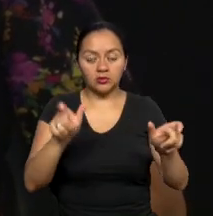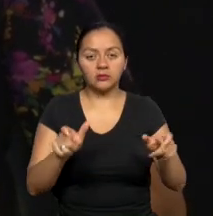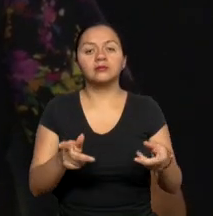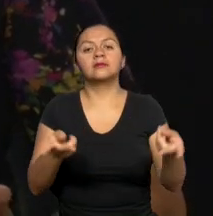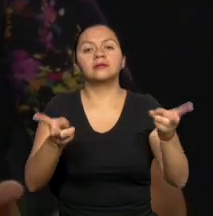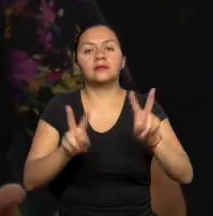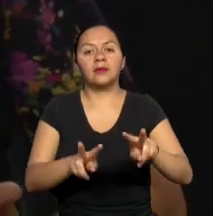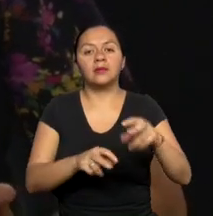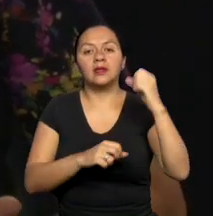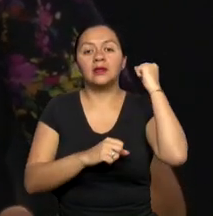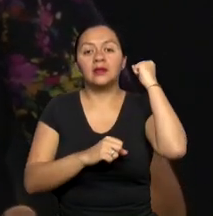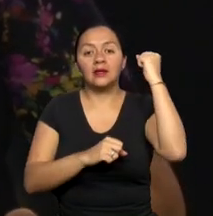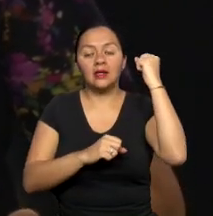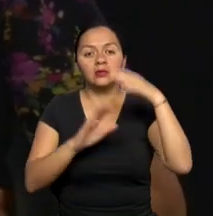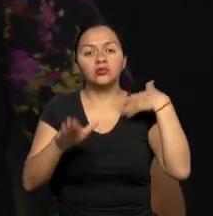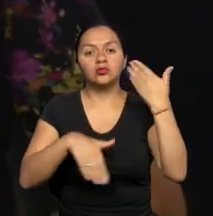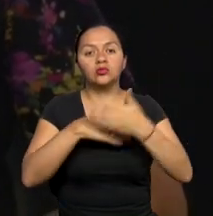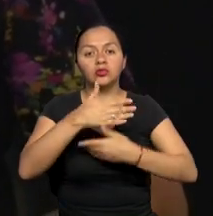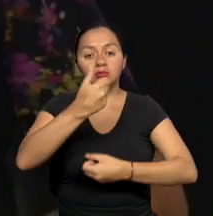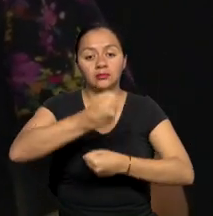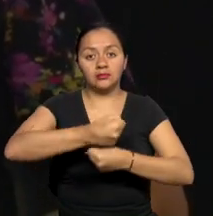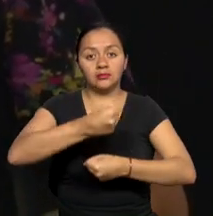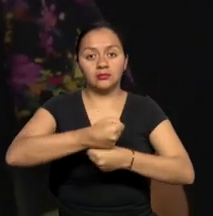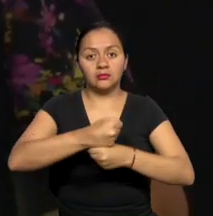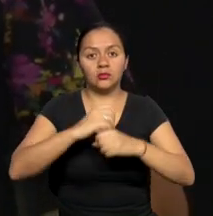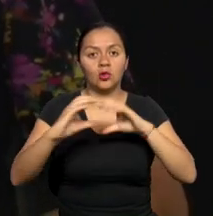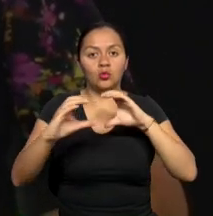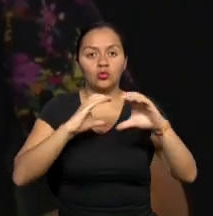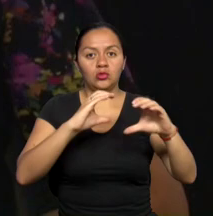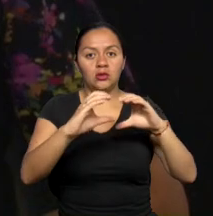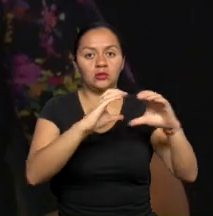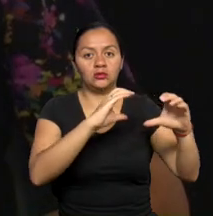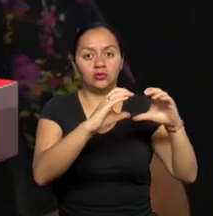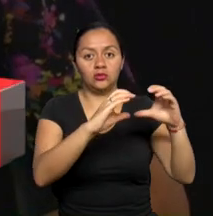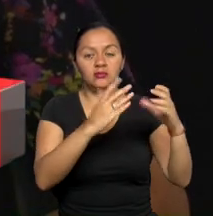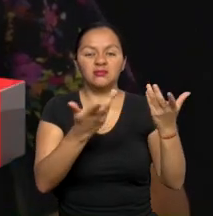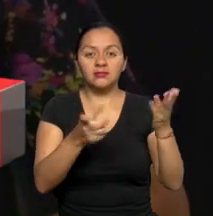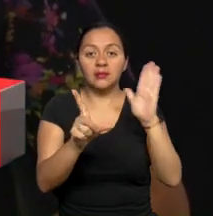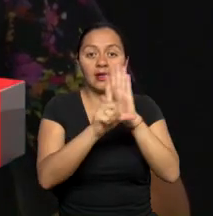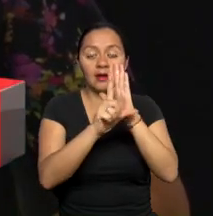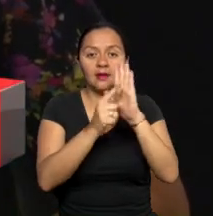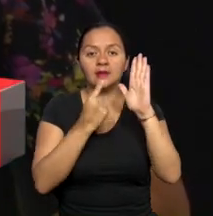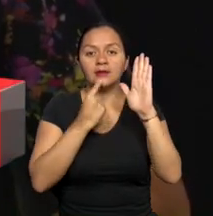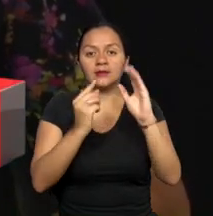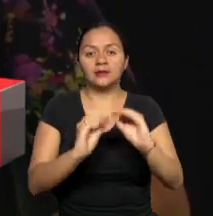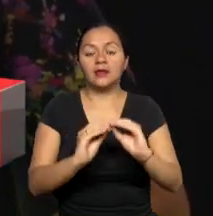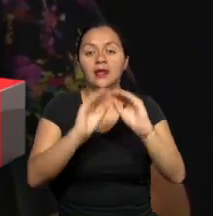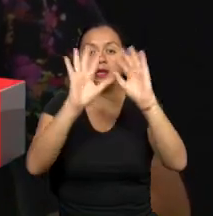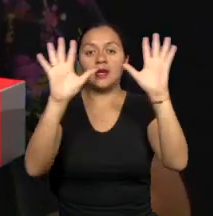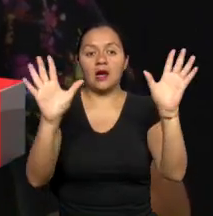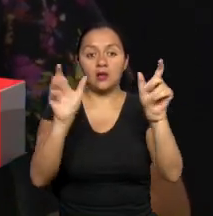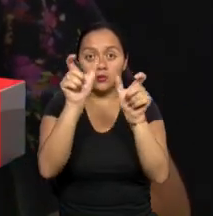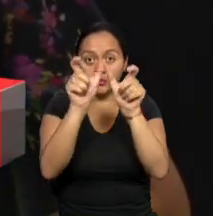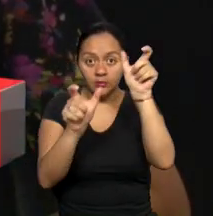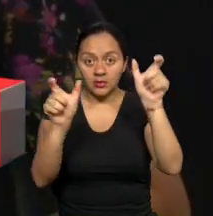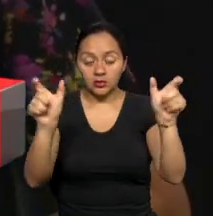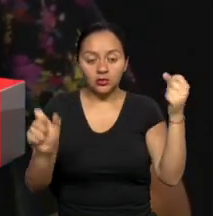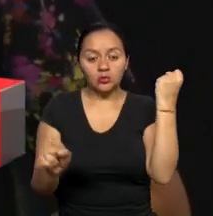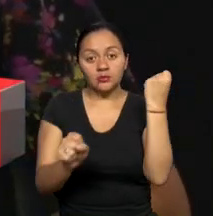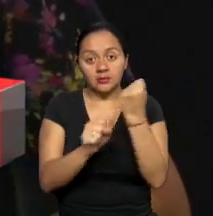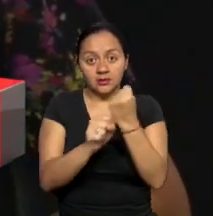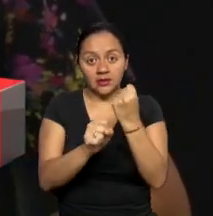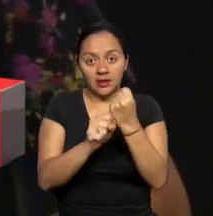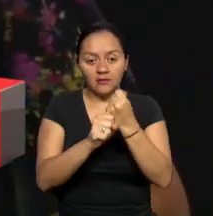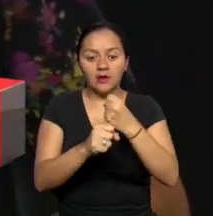es un derecho para los trabajadores de los medios de comunicación. La ley señala que las personas que trabajan en los medios deben